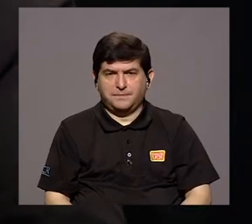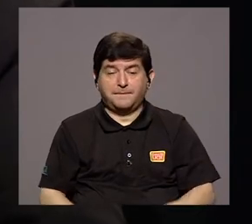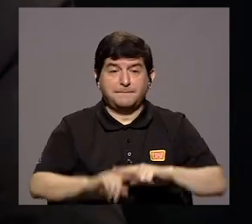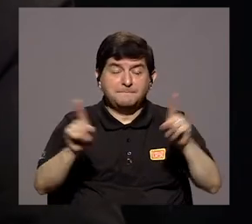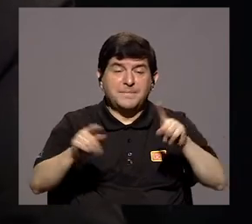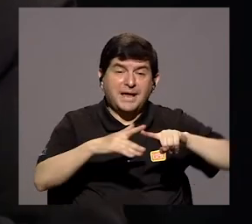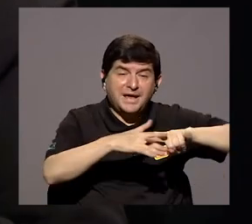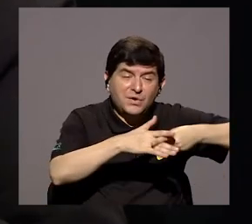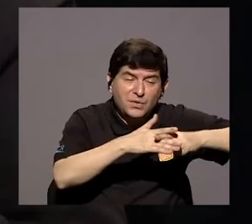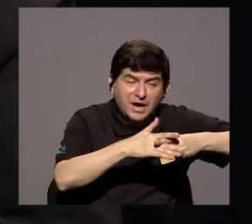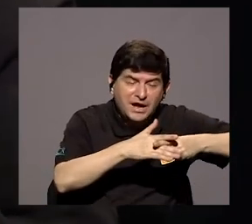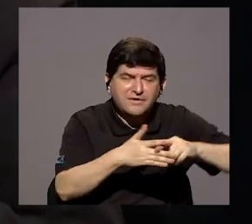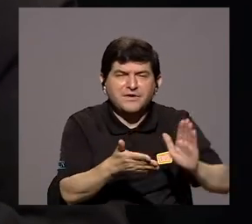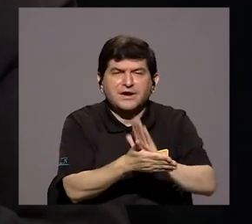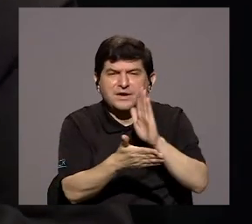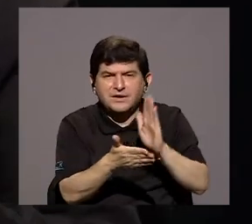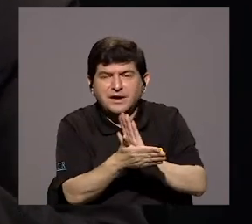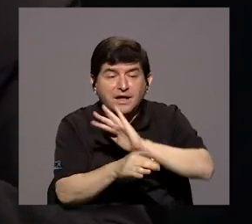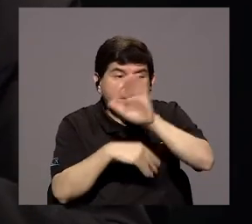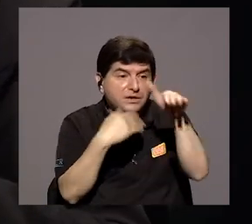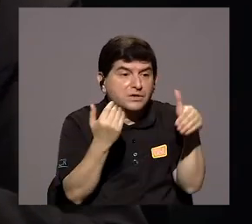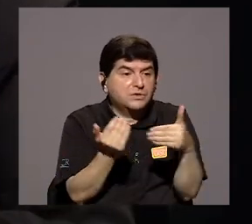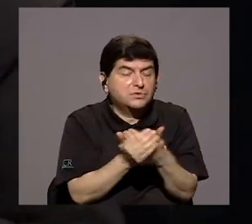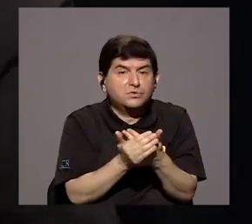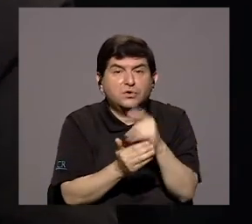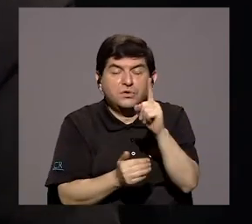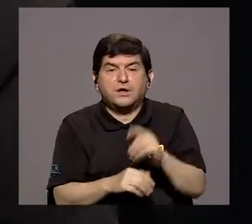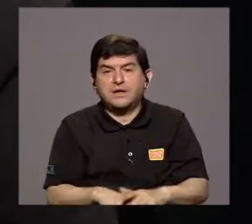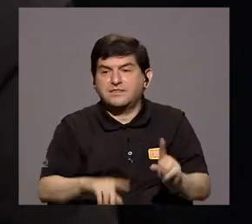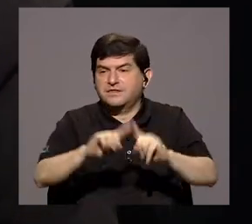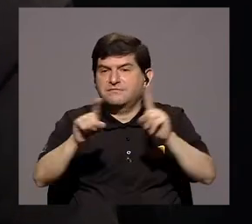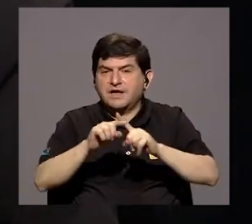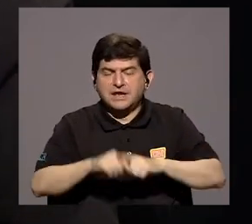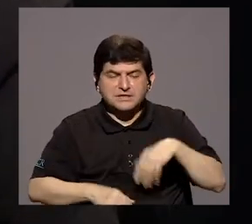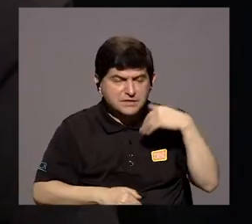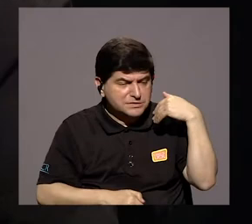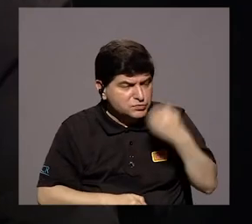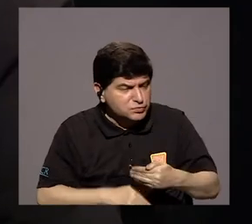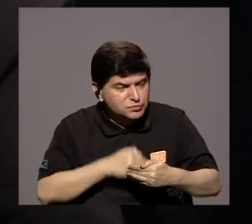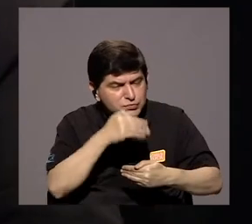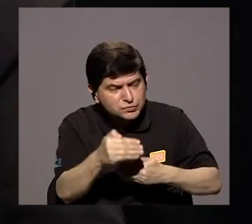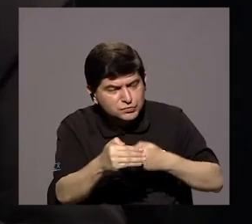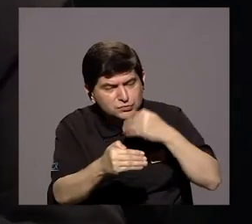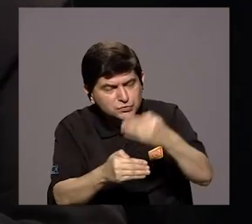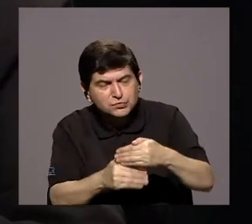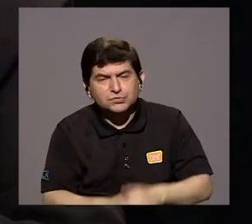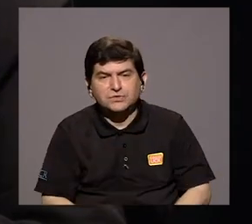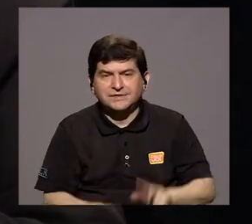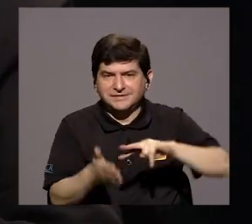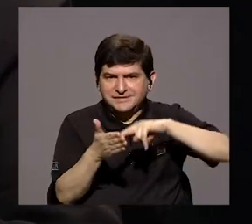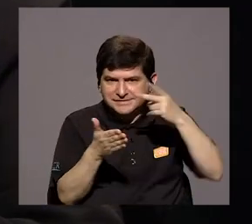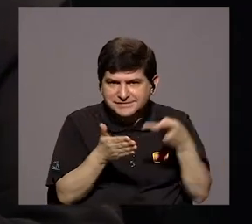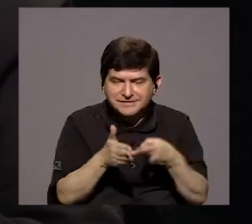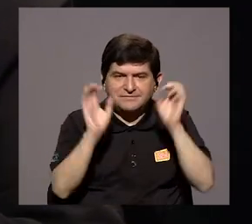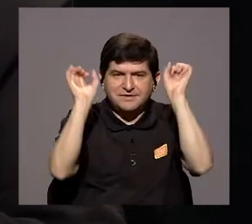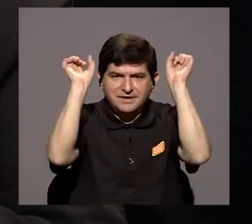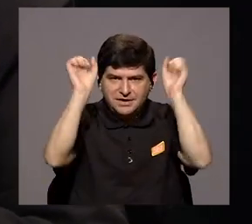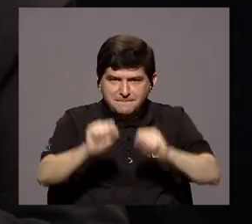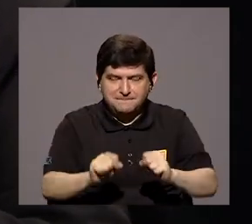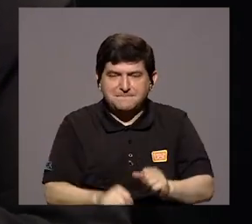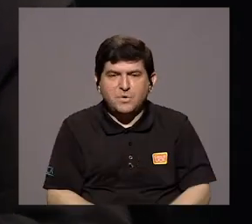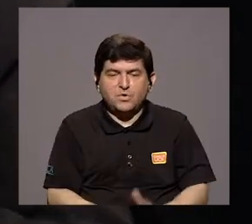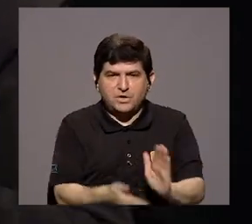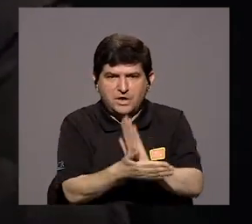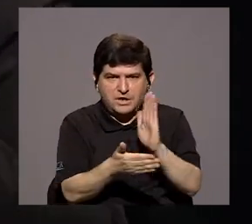porque la restauración de documentos es toda una serie de pasos y de procedimientos que llevan a poder tener el